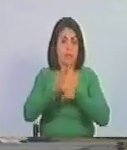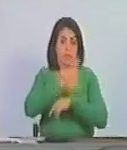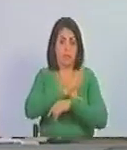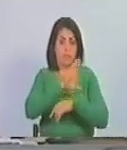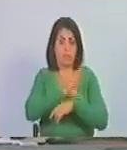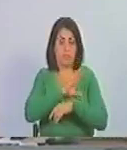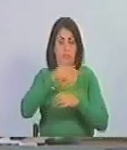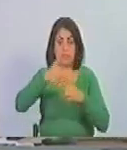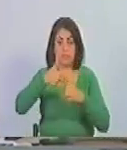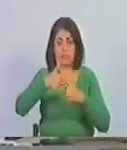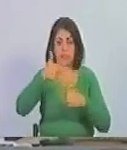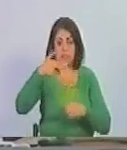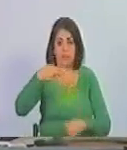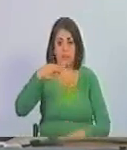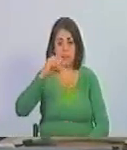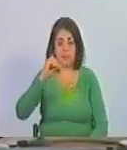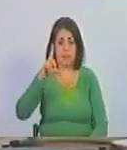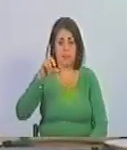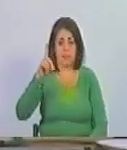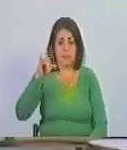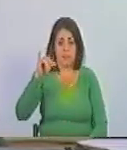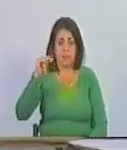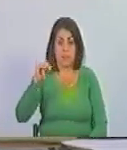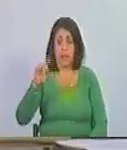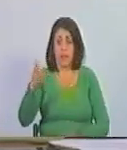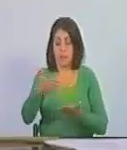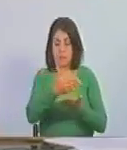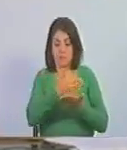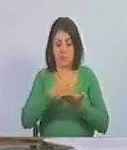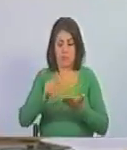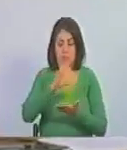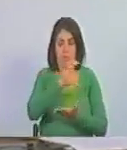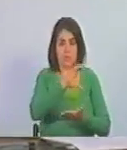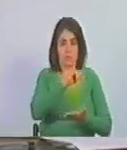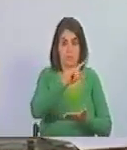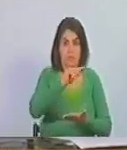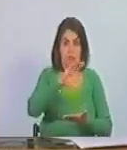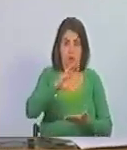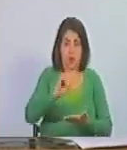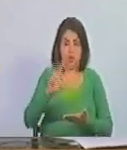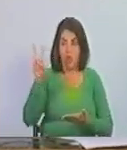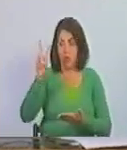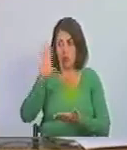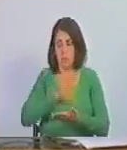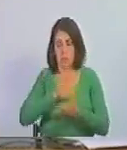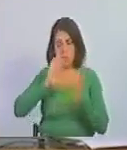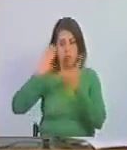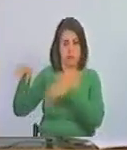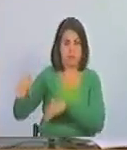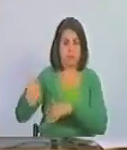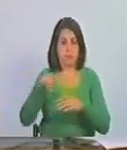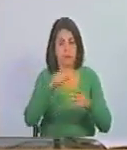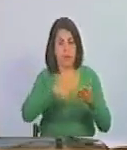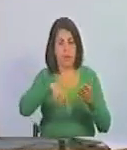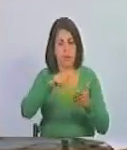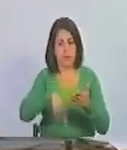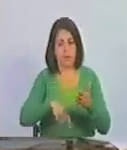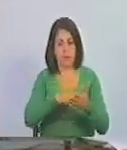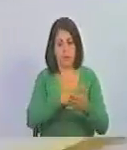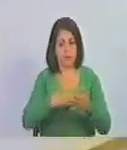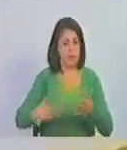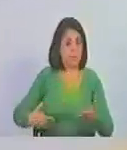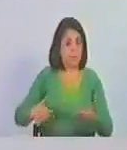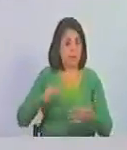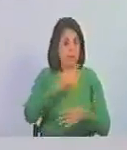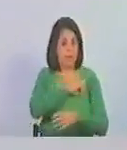de PDB holding es decir quitarle cico a Venezuela y firma presidente